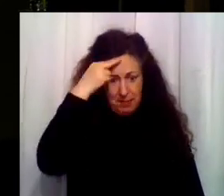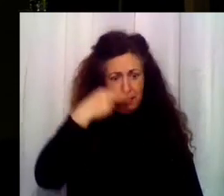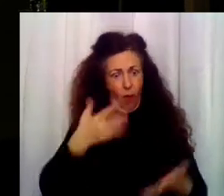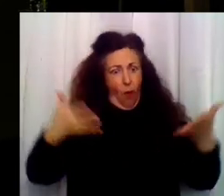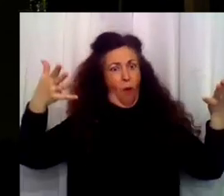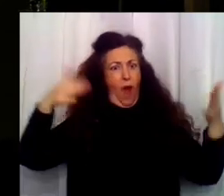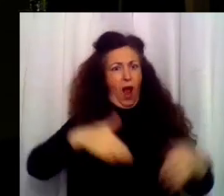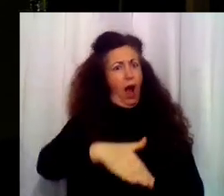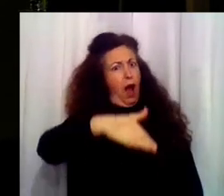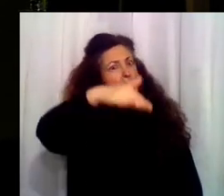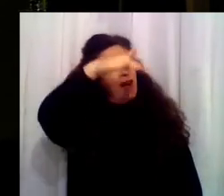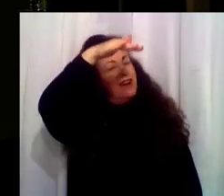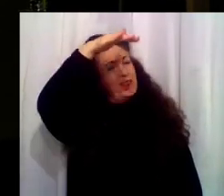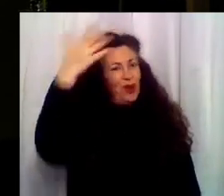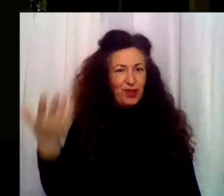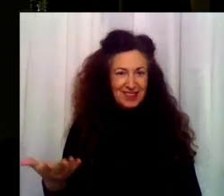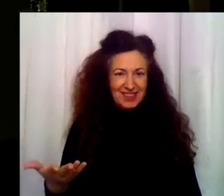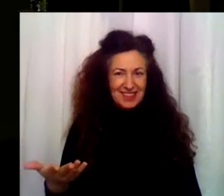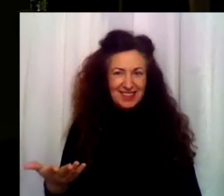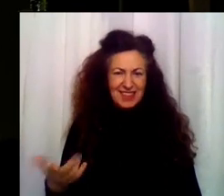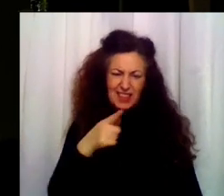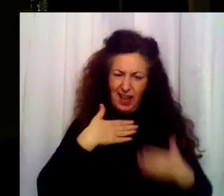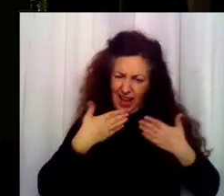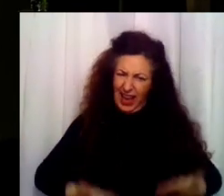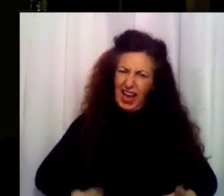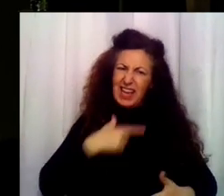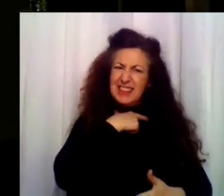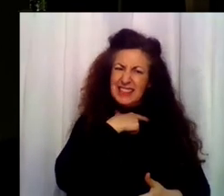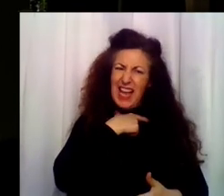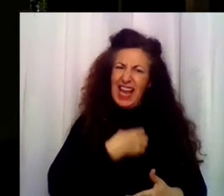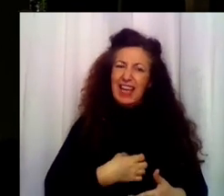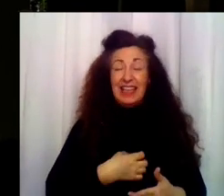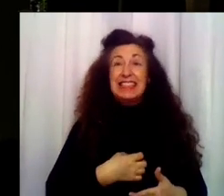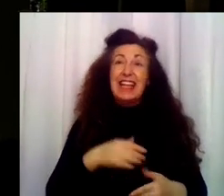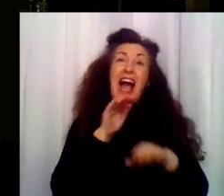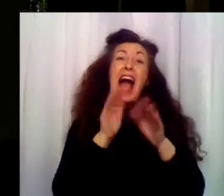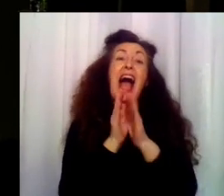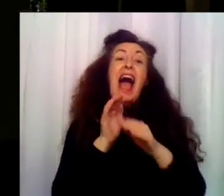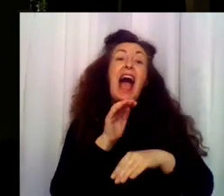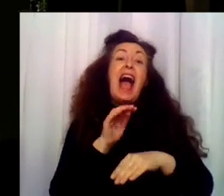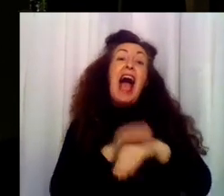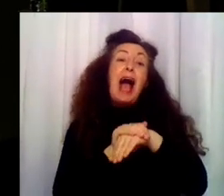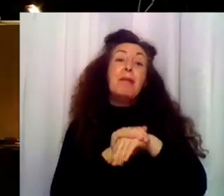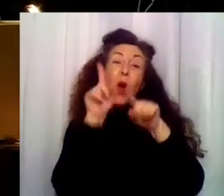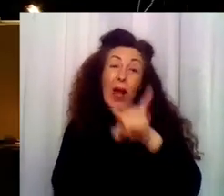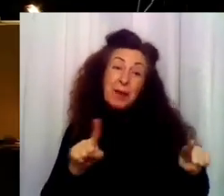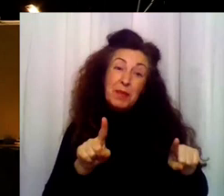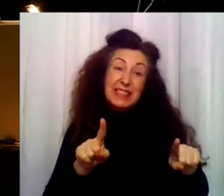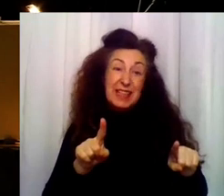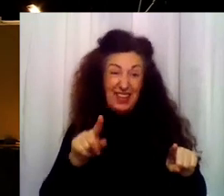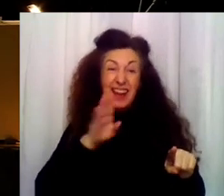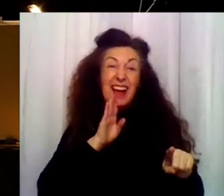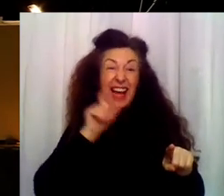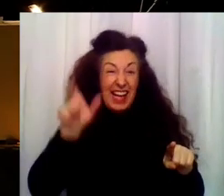Cada día estás más alto. Oye, ¿y este jersey de reloj? El amigo invisible. Ulises, que ahorró. Internos y familiares.